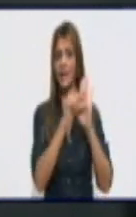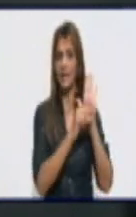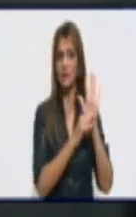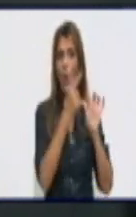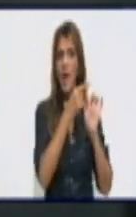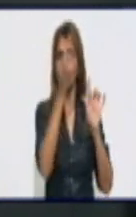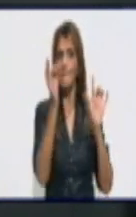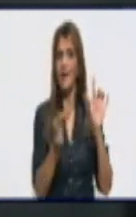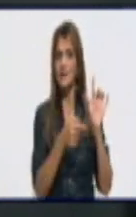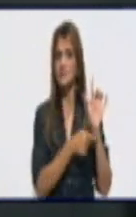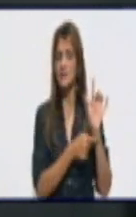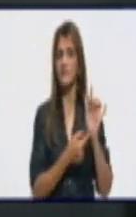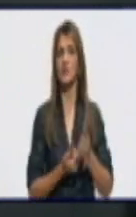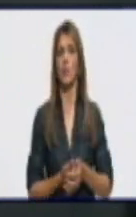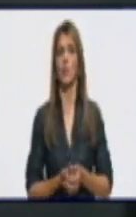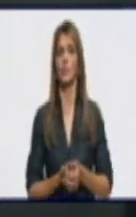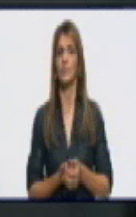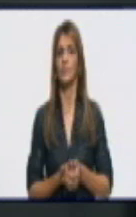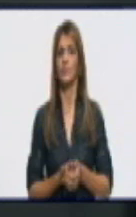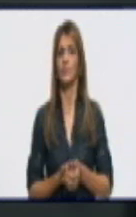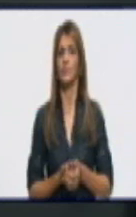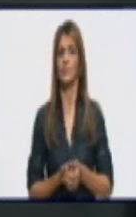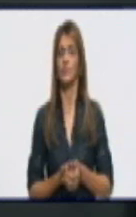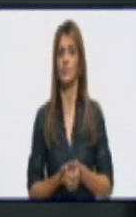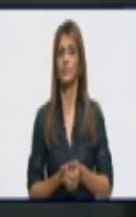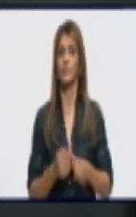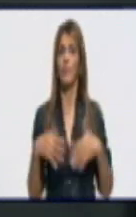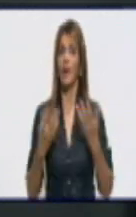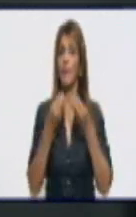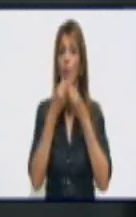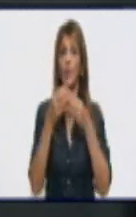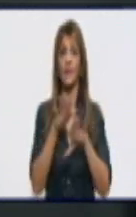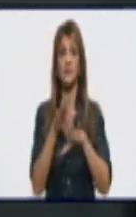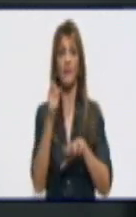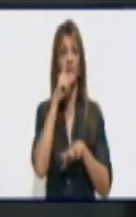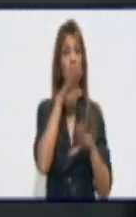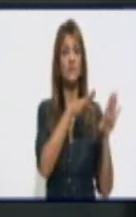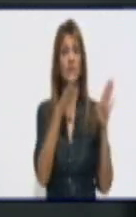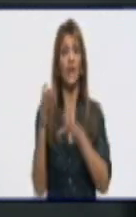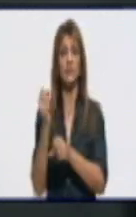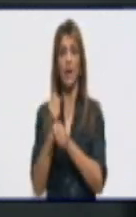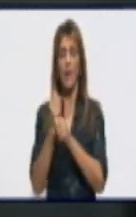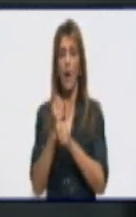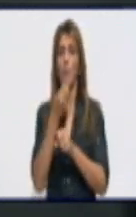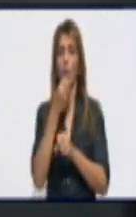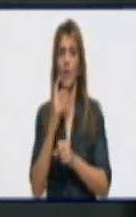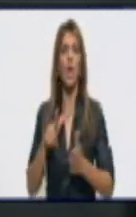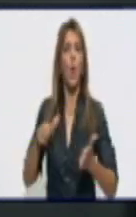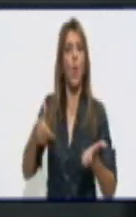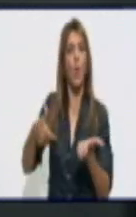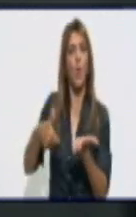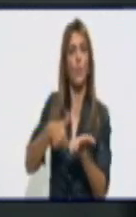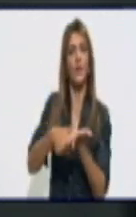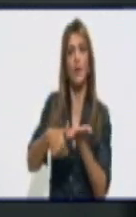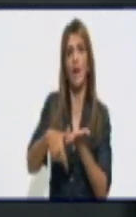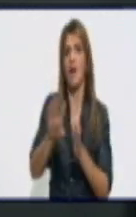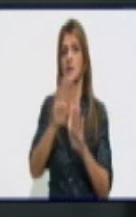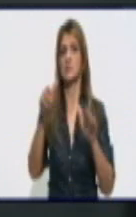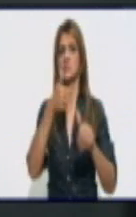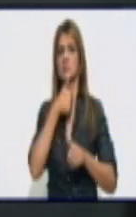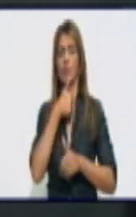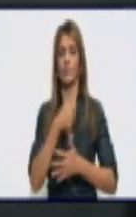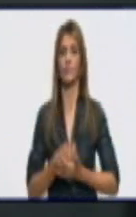de manera que puedan obtener una pensión. Estos regímenes especiales abarcan